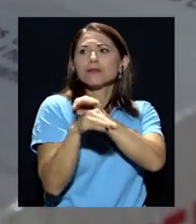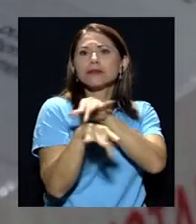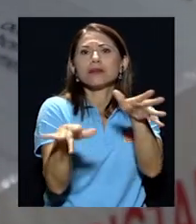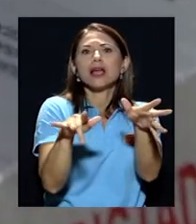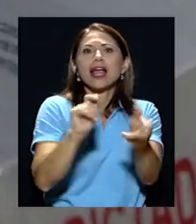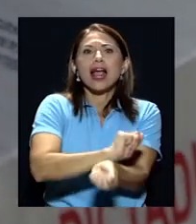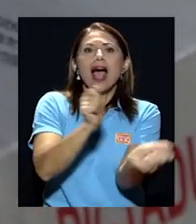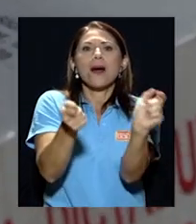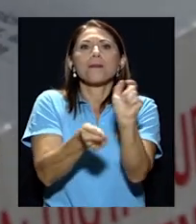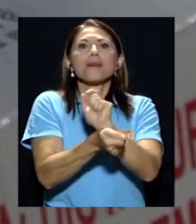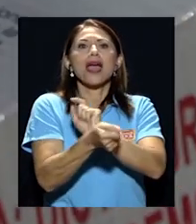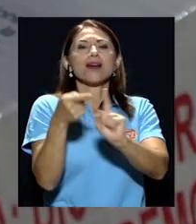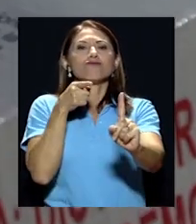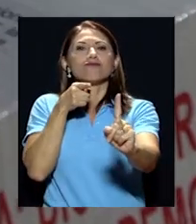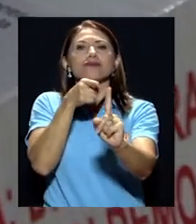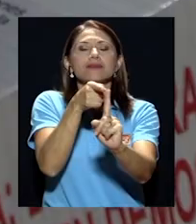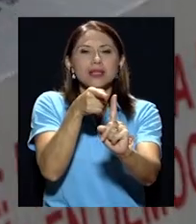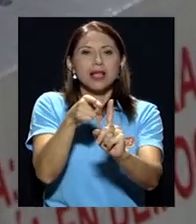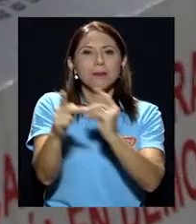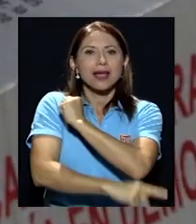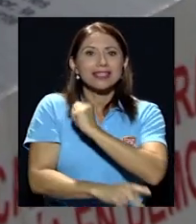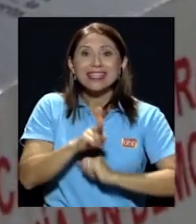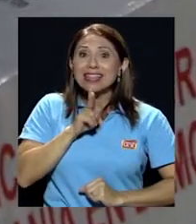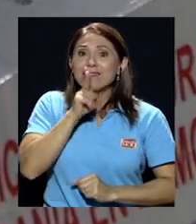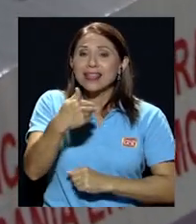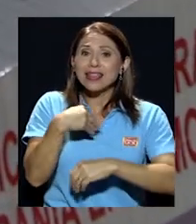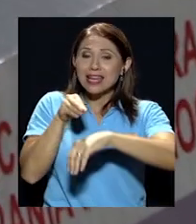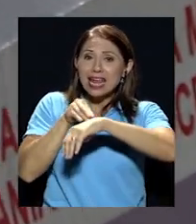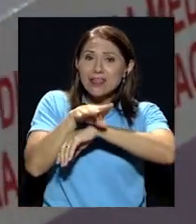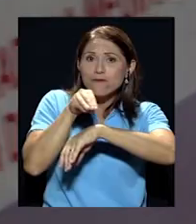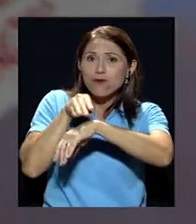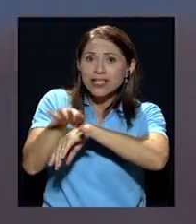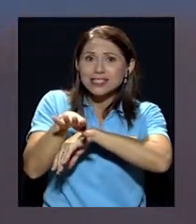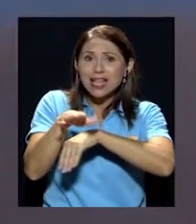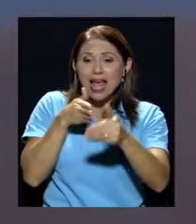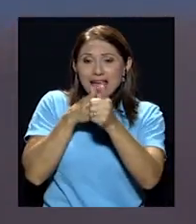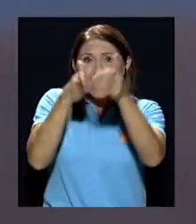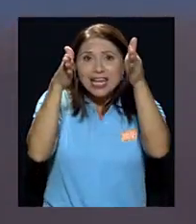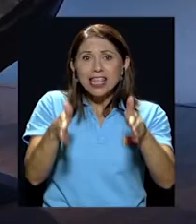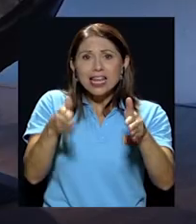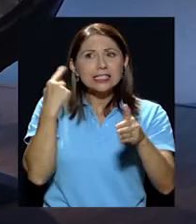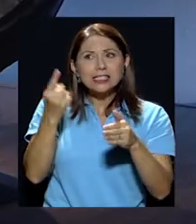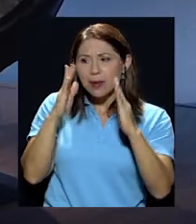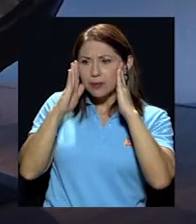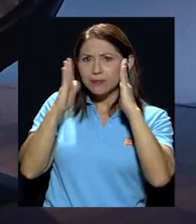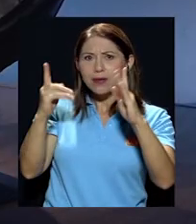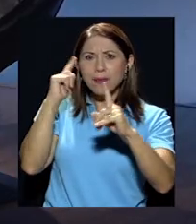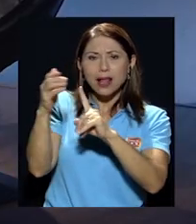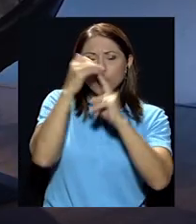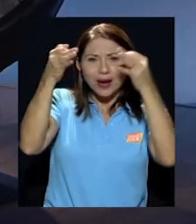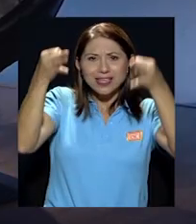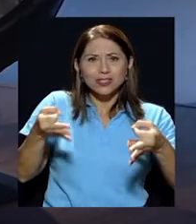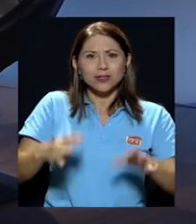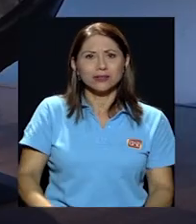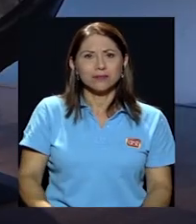De verdad tenían influencia y los líderes los consideraban para tomar decisiones. Entonces,